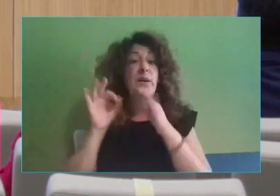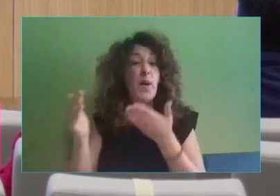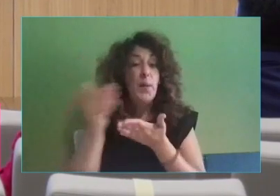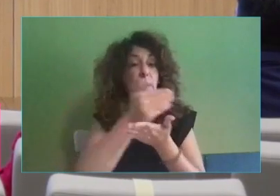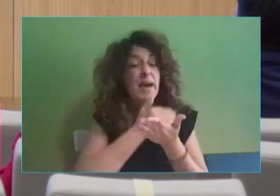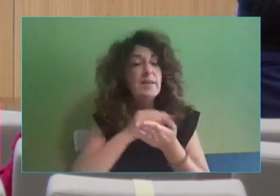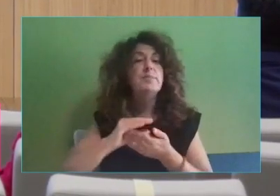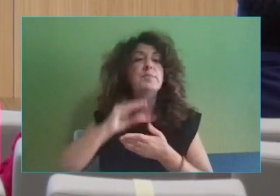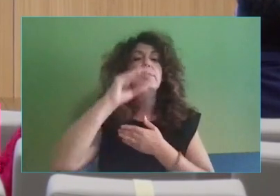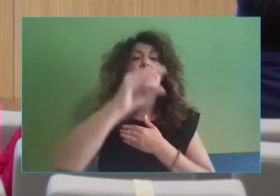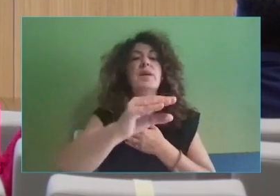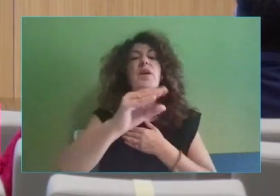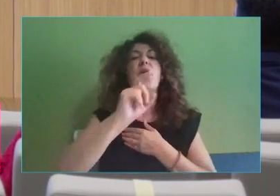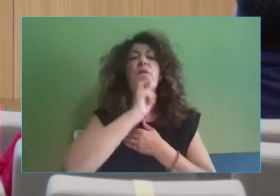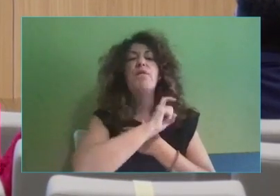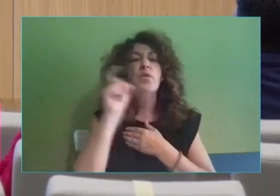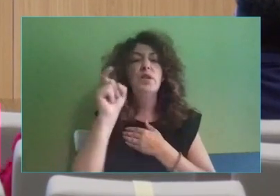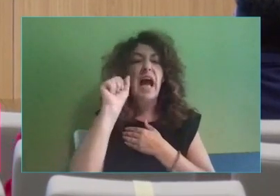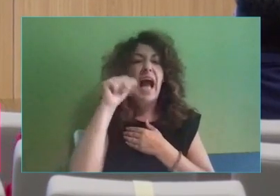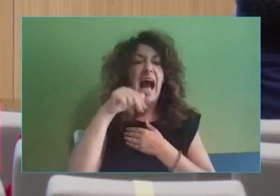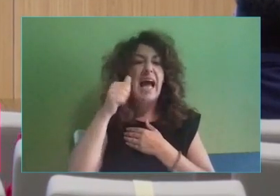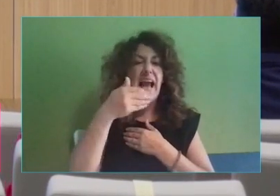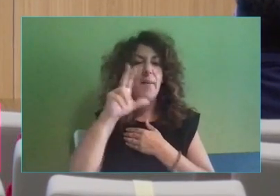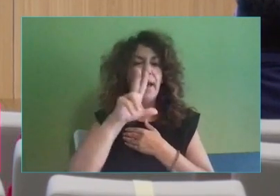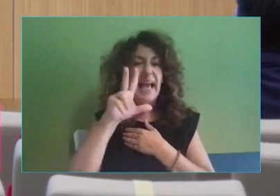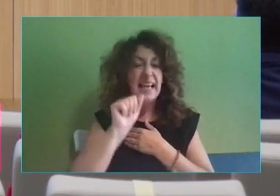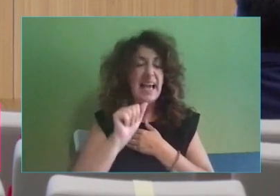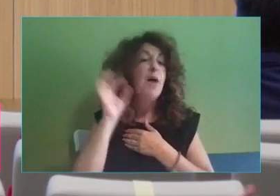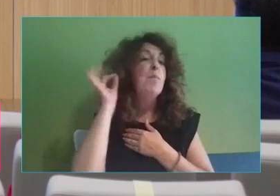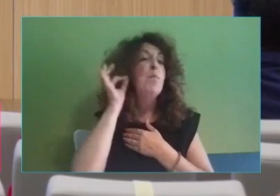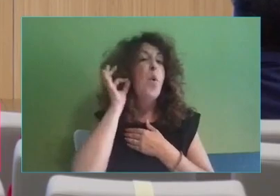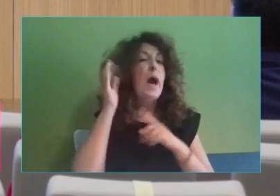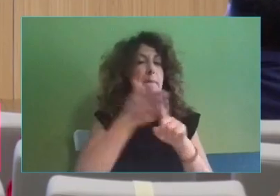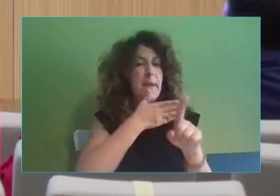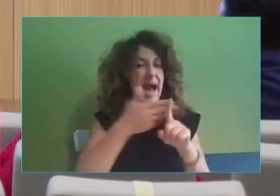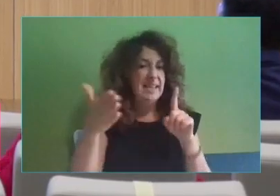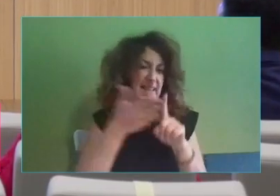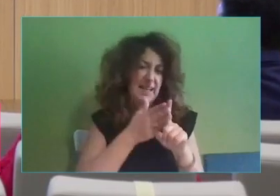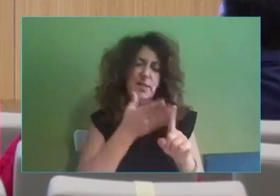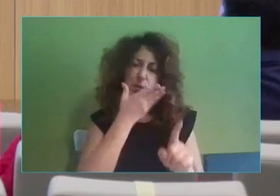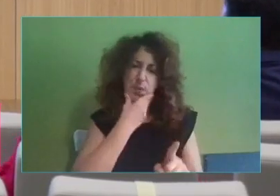Bella que trabaja con mujeres maltratadas, Y es un propósito precioso. Así que gracias.